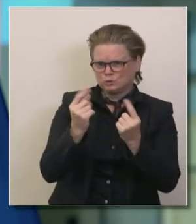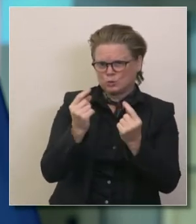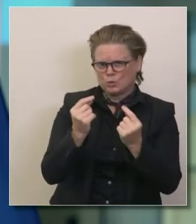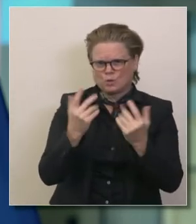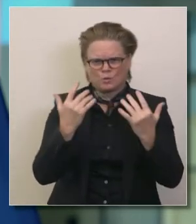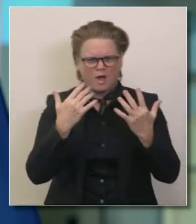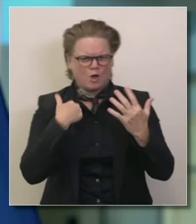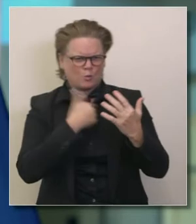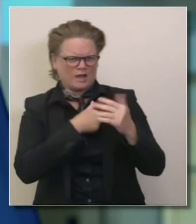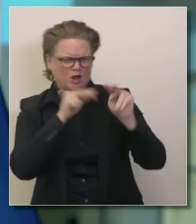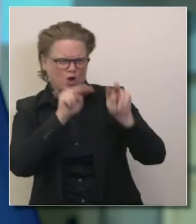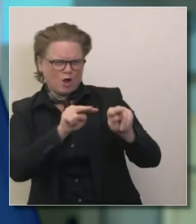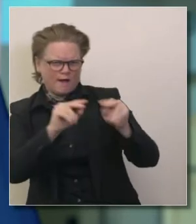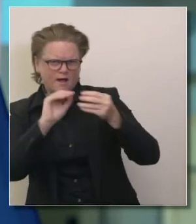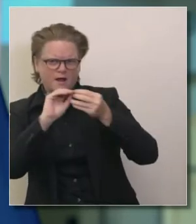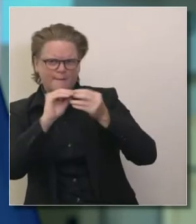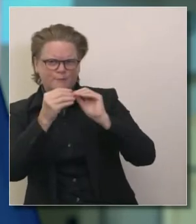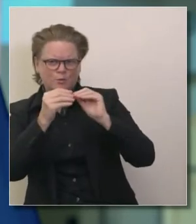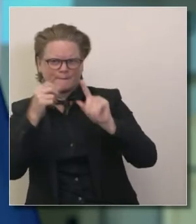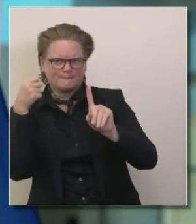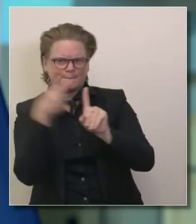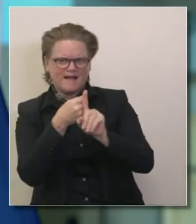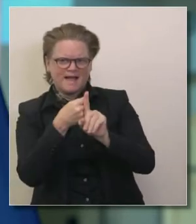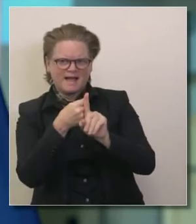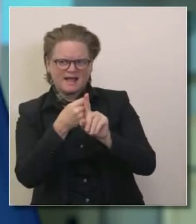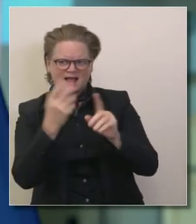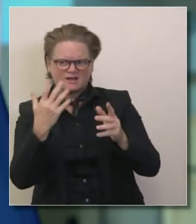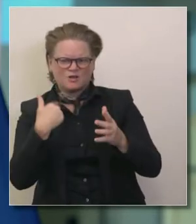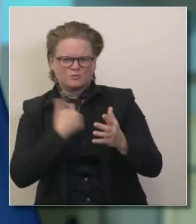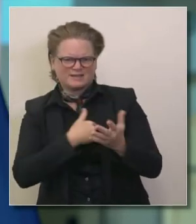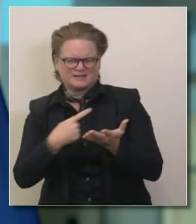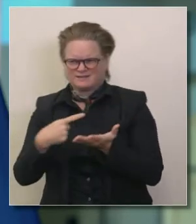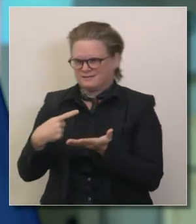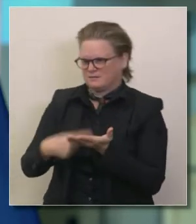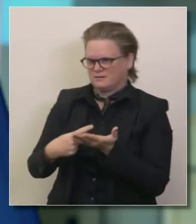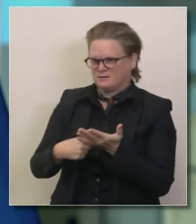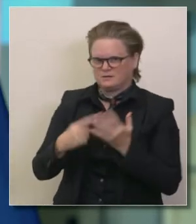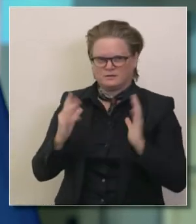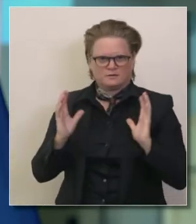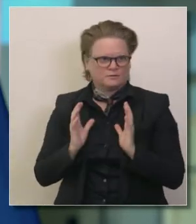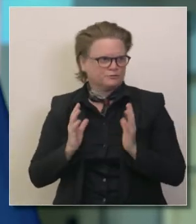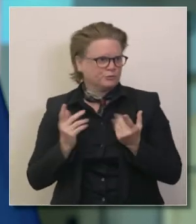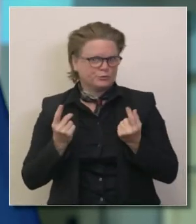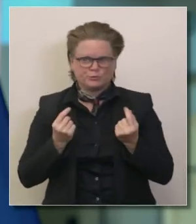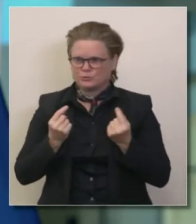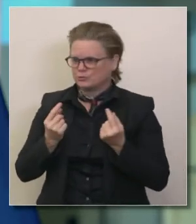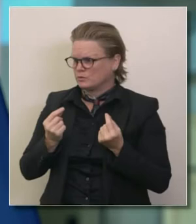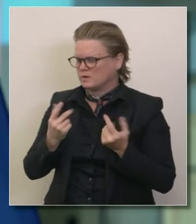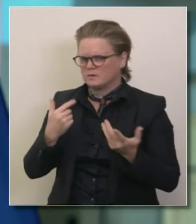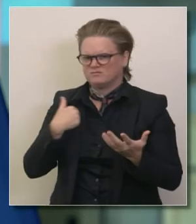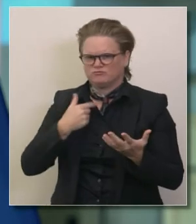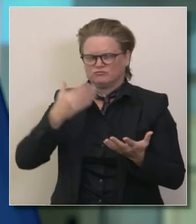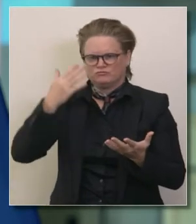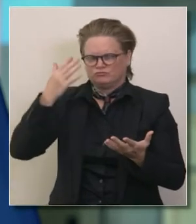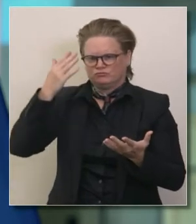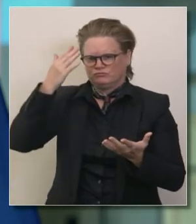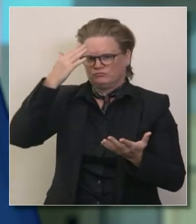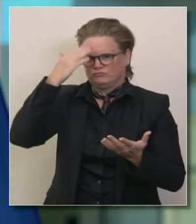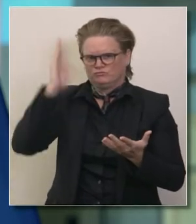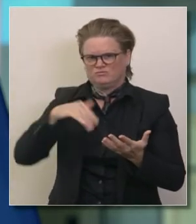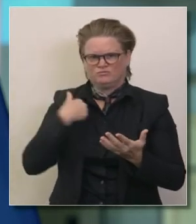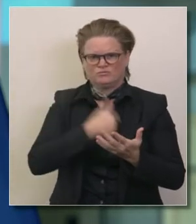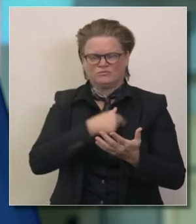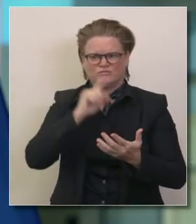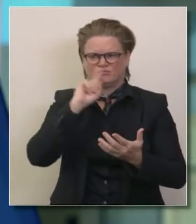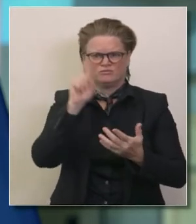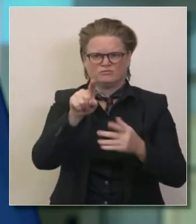mencionó el gobernador para determinar qué hacer sabemos que estas restricciones son difíciles para